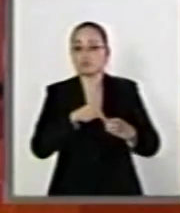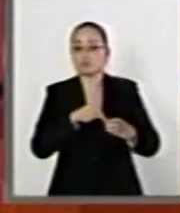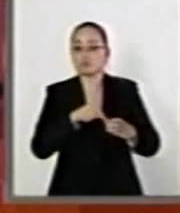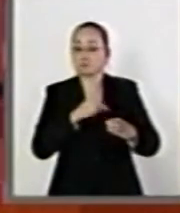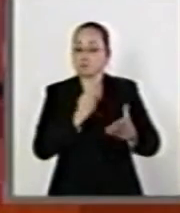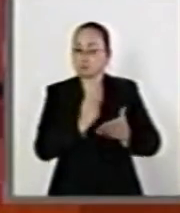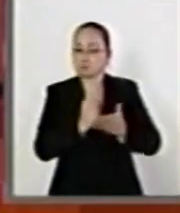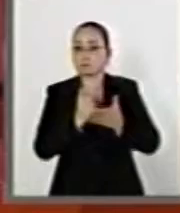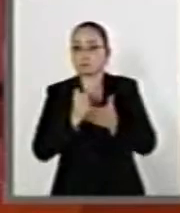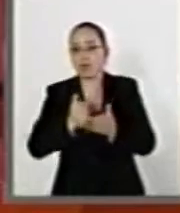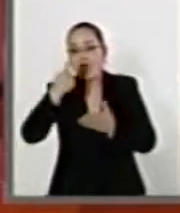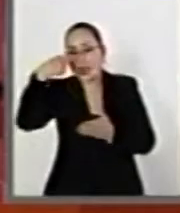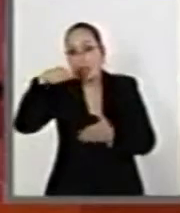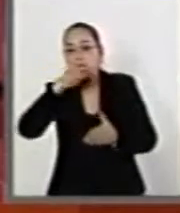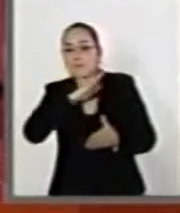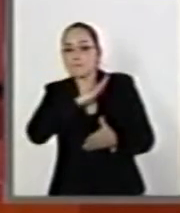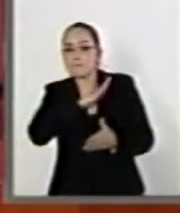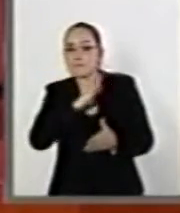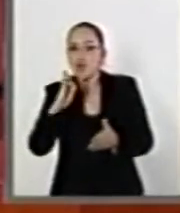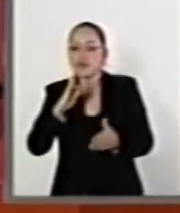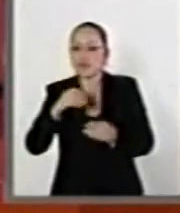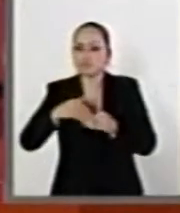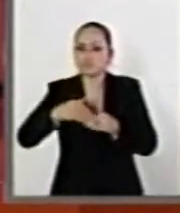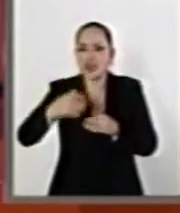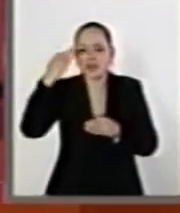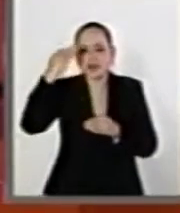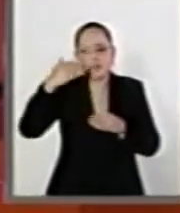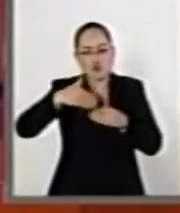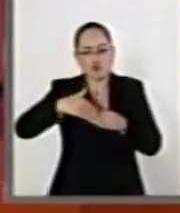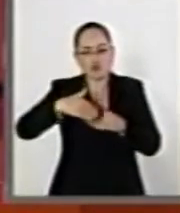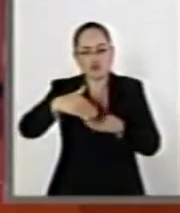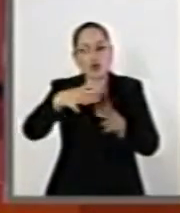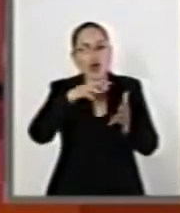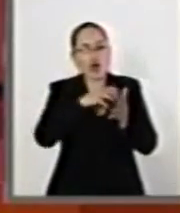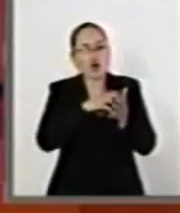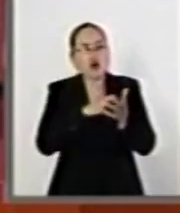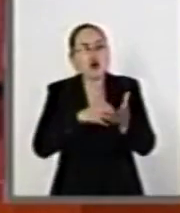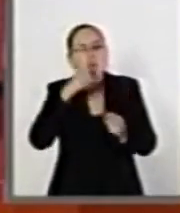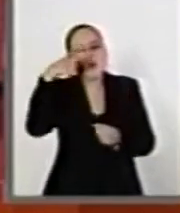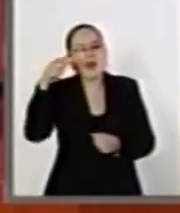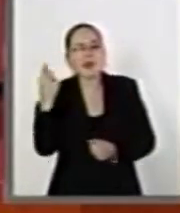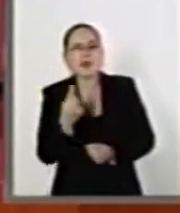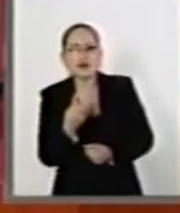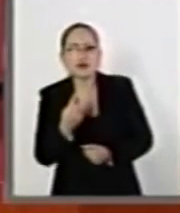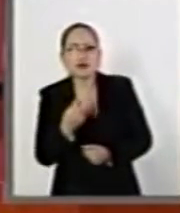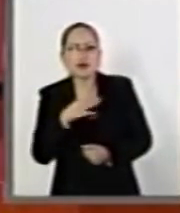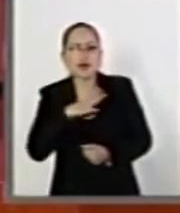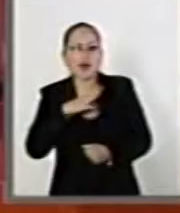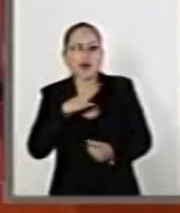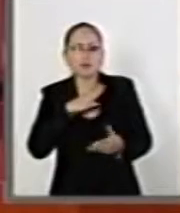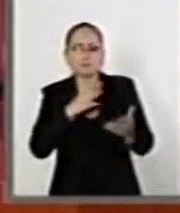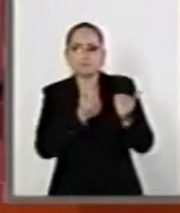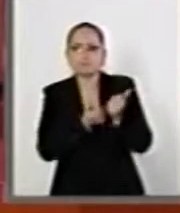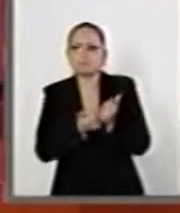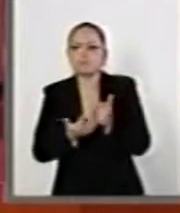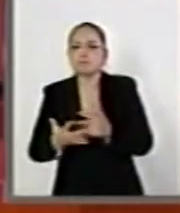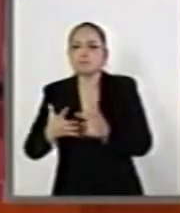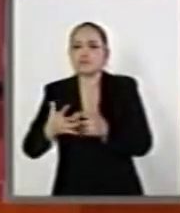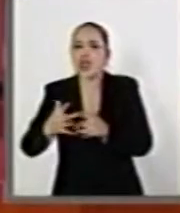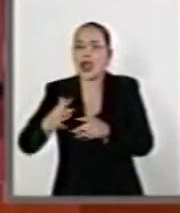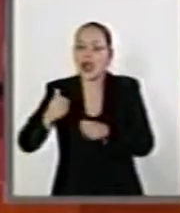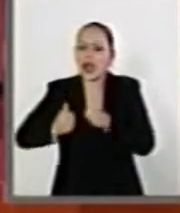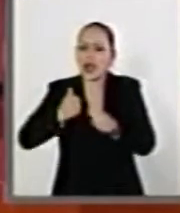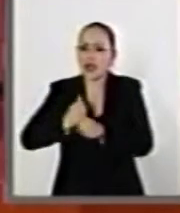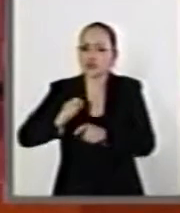¿Qué permitiría el ahorro de largo plazo para que hubiera una transferencia intergeneracional